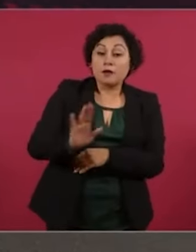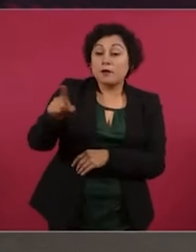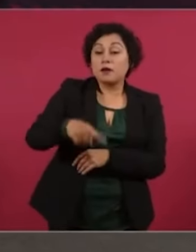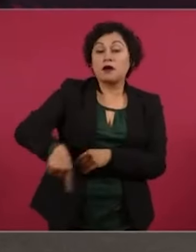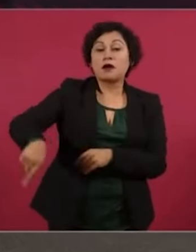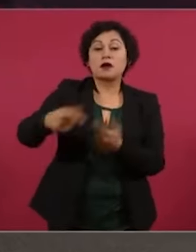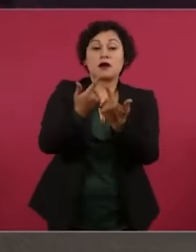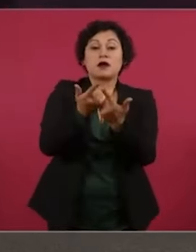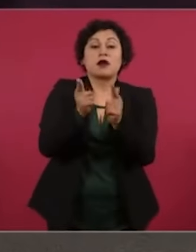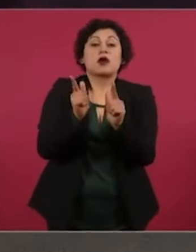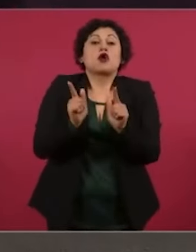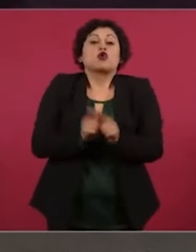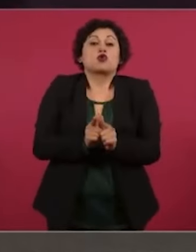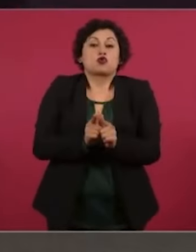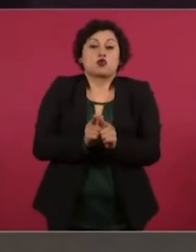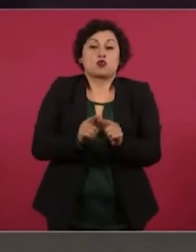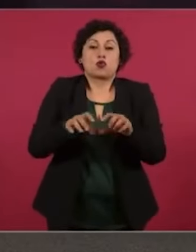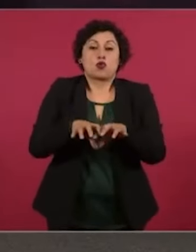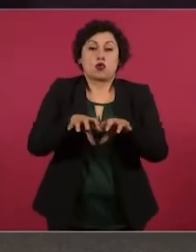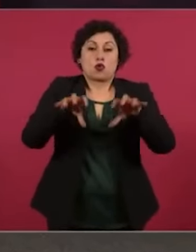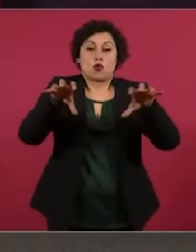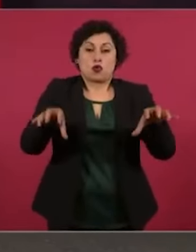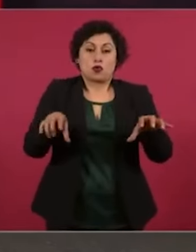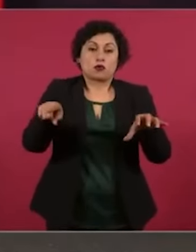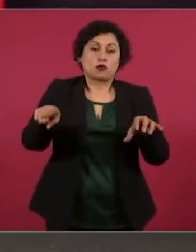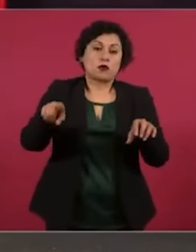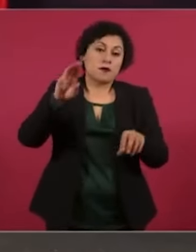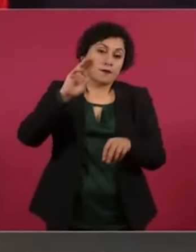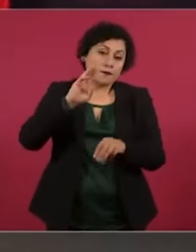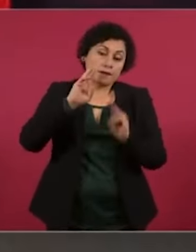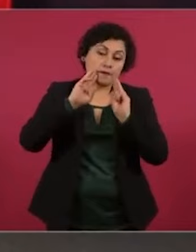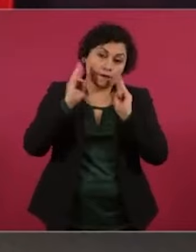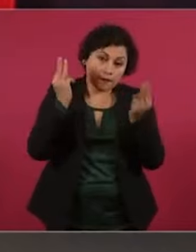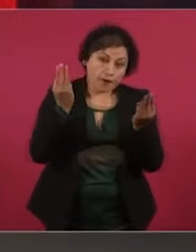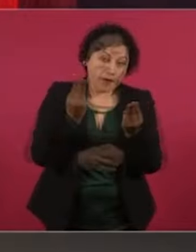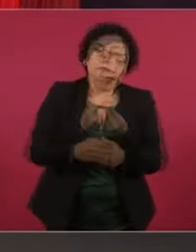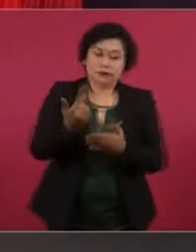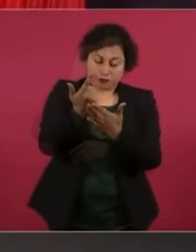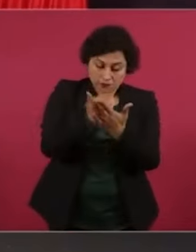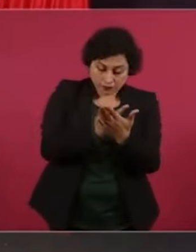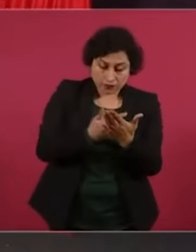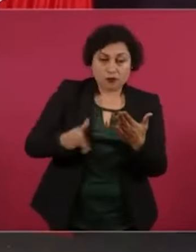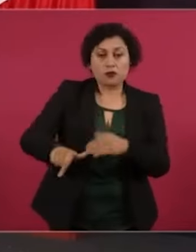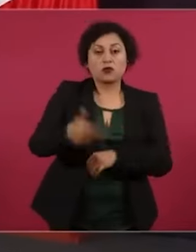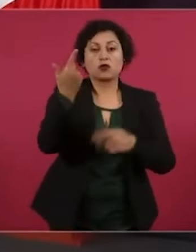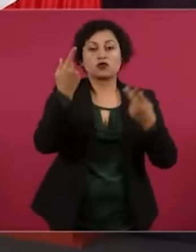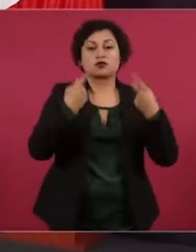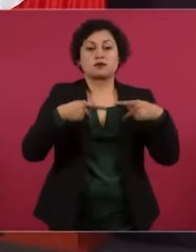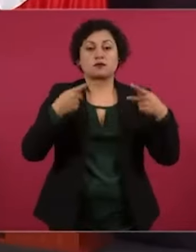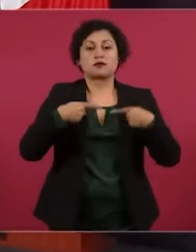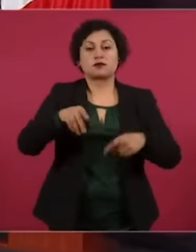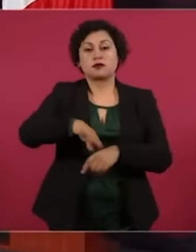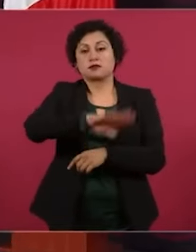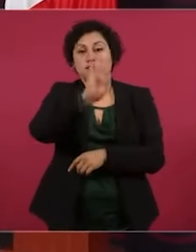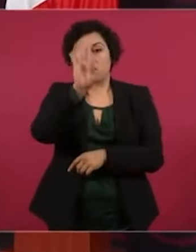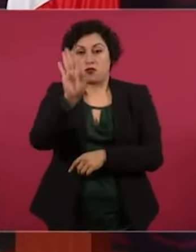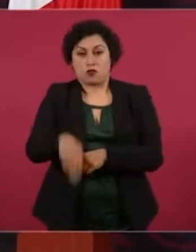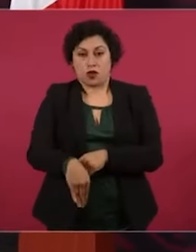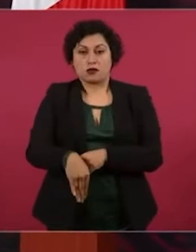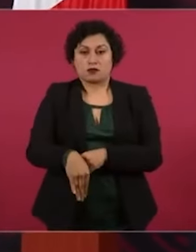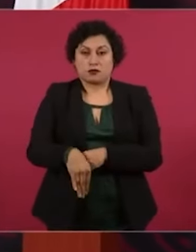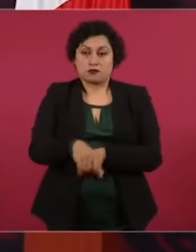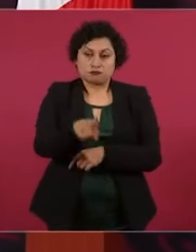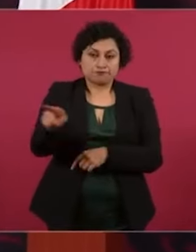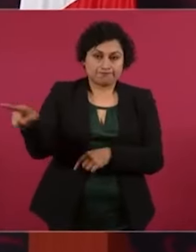difundieron imágenes donde se observó a un presunto miembro de un grupo de la delincuencia, con algunos cuerpos sin vida, a los que se les vuelve a disparar en las